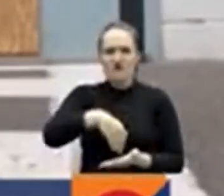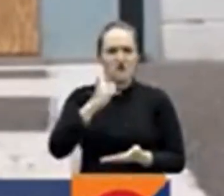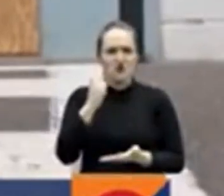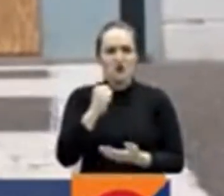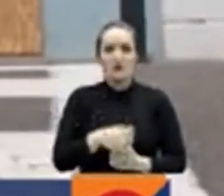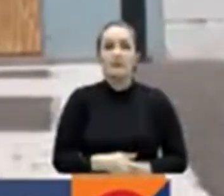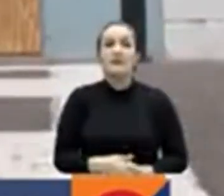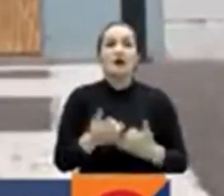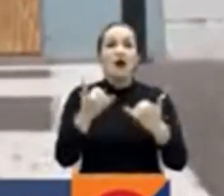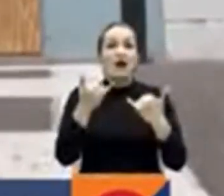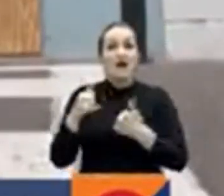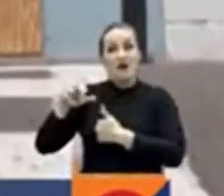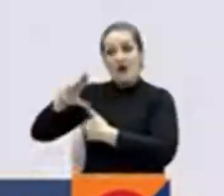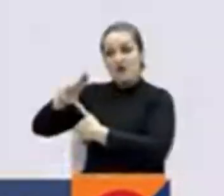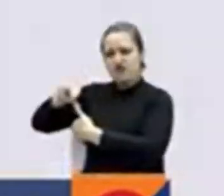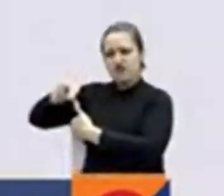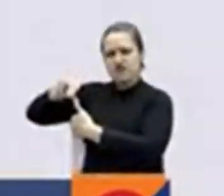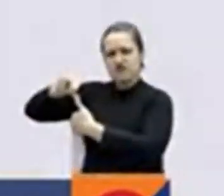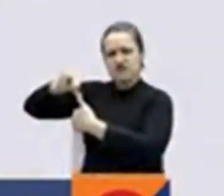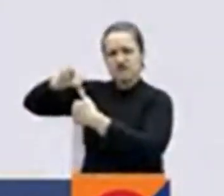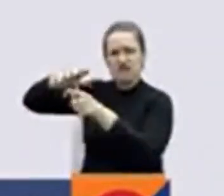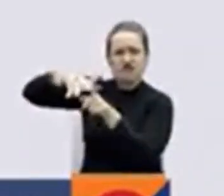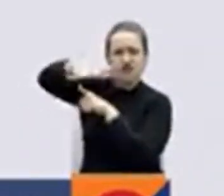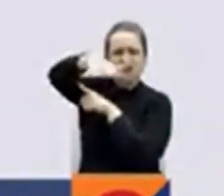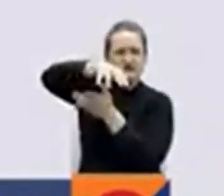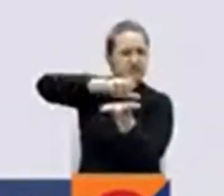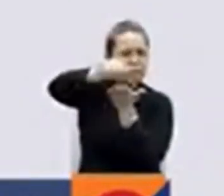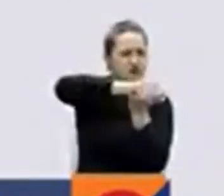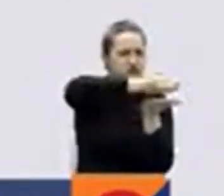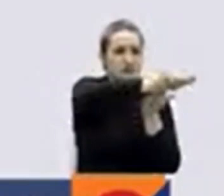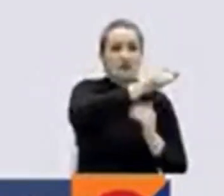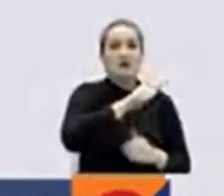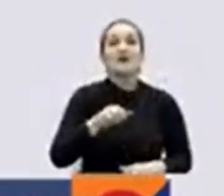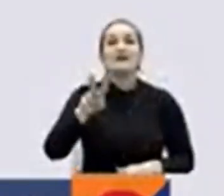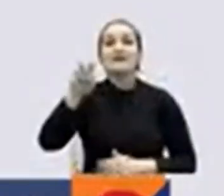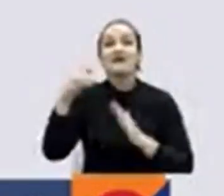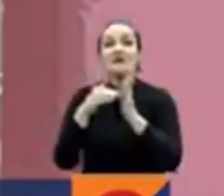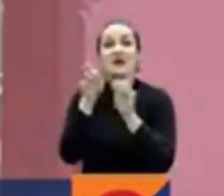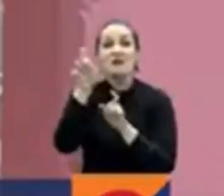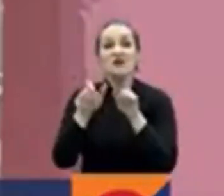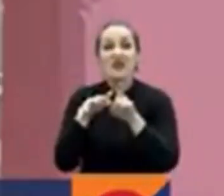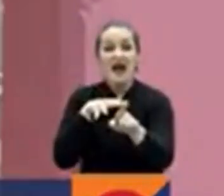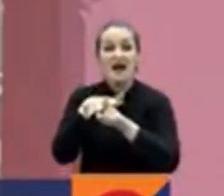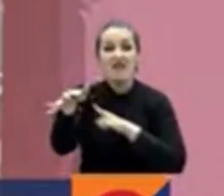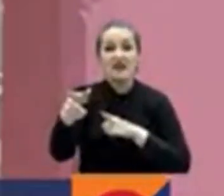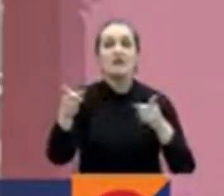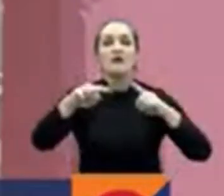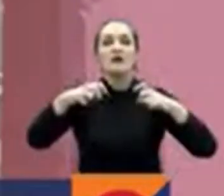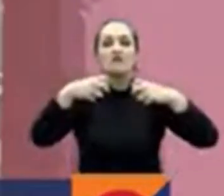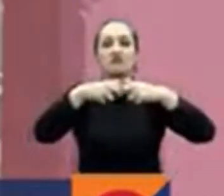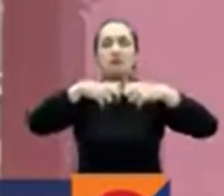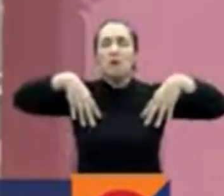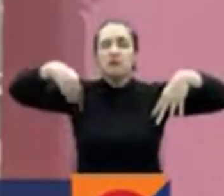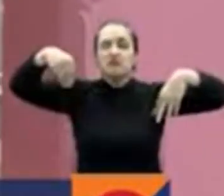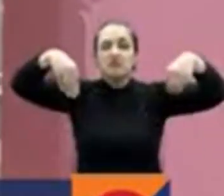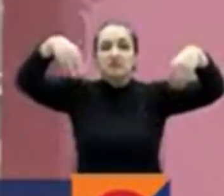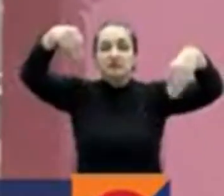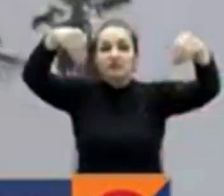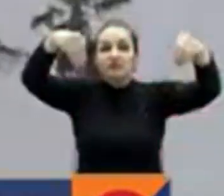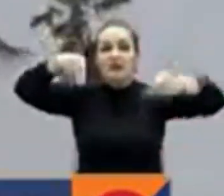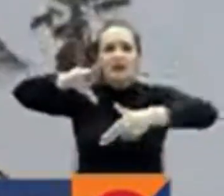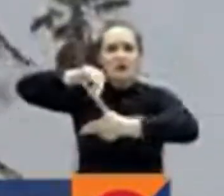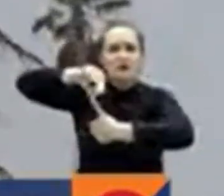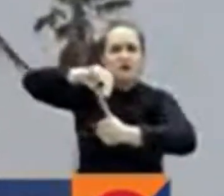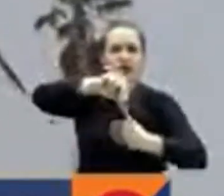de las huellas que Fiona se empecina en dejar y con más de 7 mil personas afectadas por un corte generalizado de energía el huracán se hizo